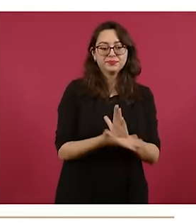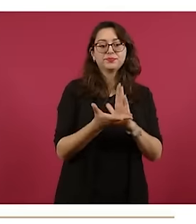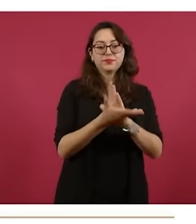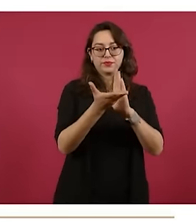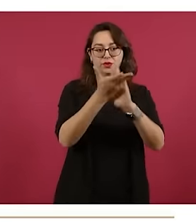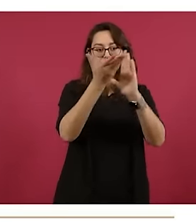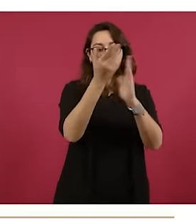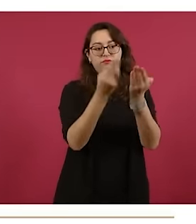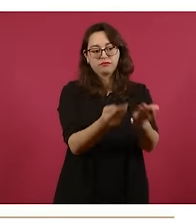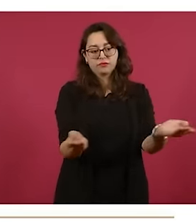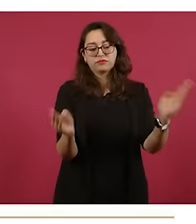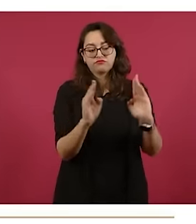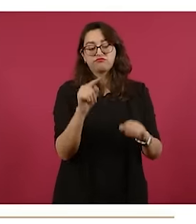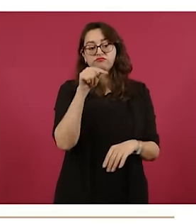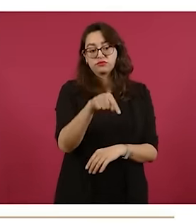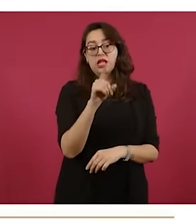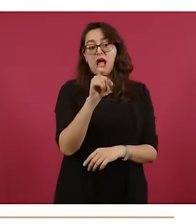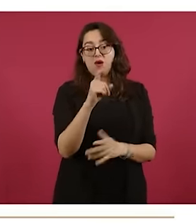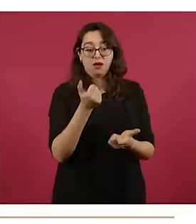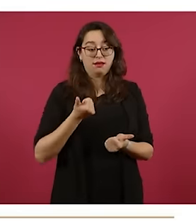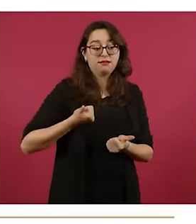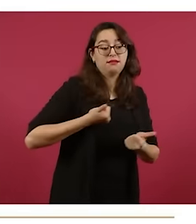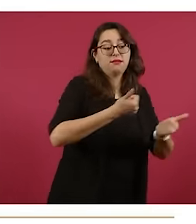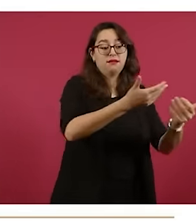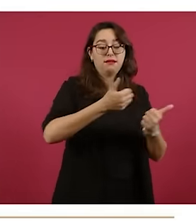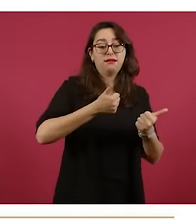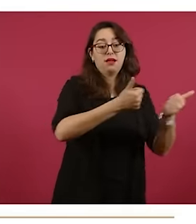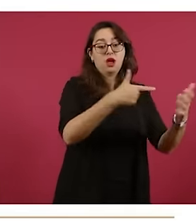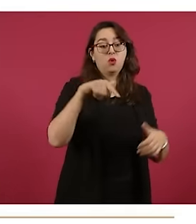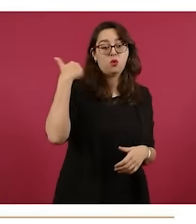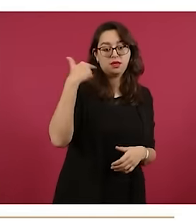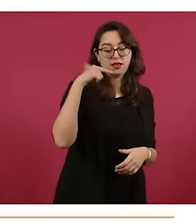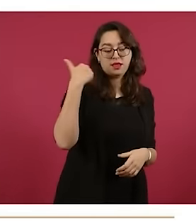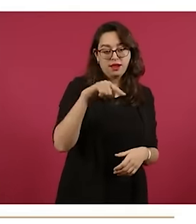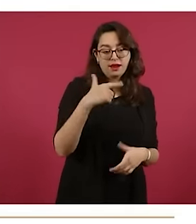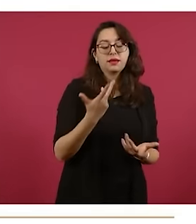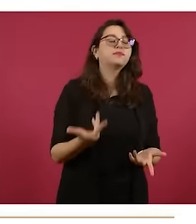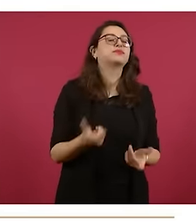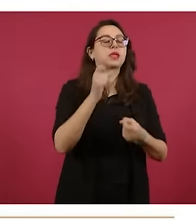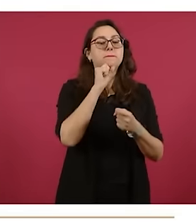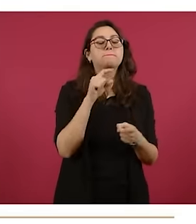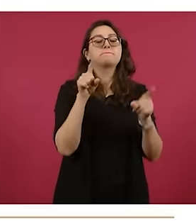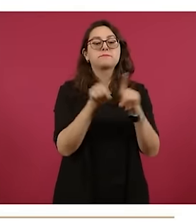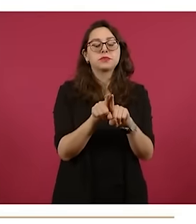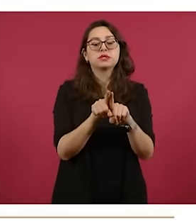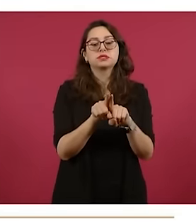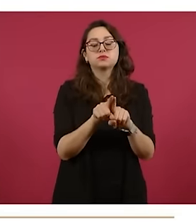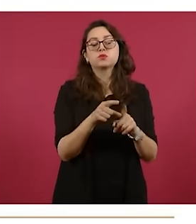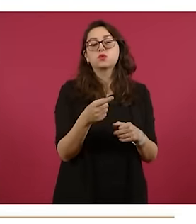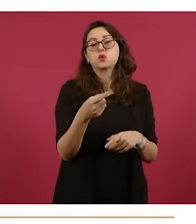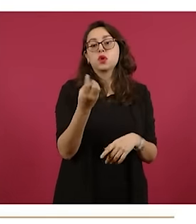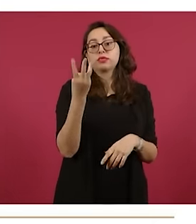metropolitana de Guadalajara con un caudal de tres mil litros por segundo. Además de que vamos a evitar que las